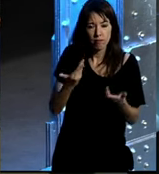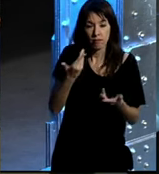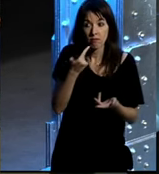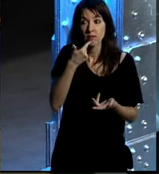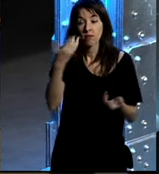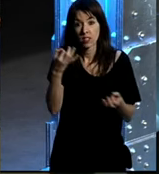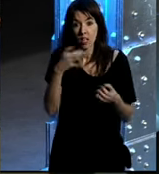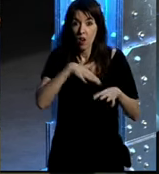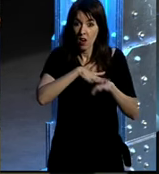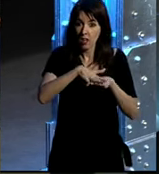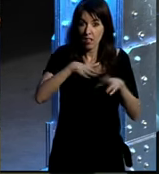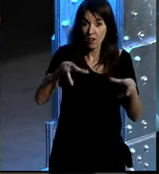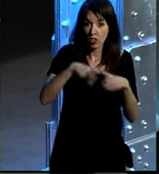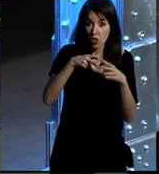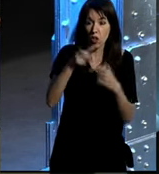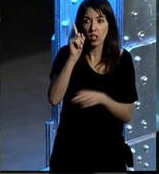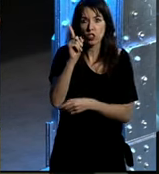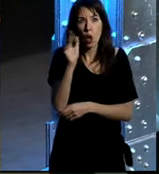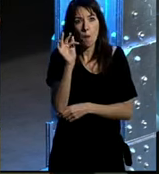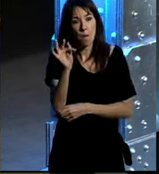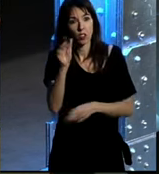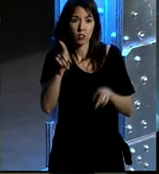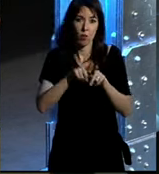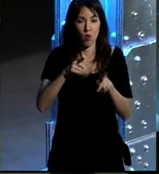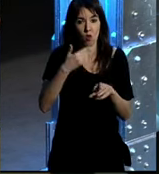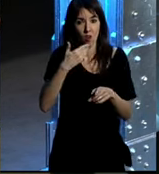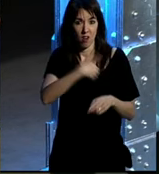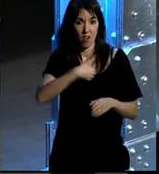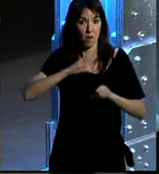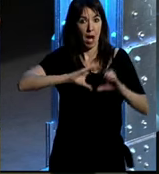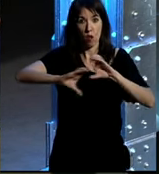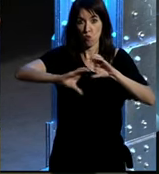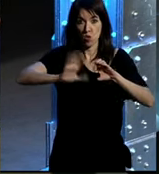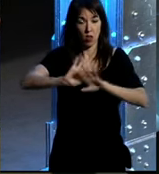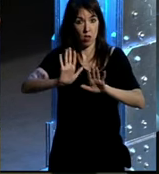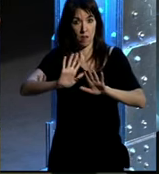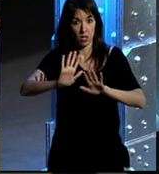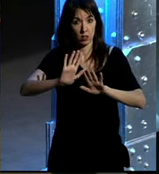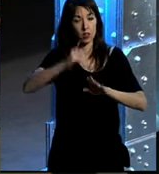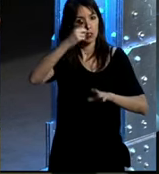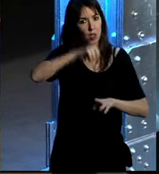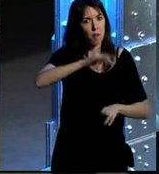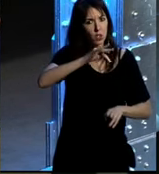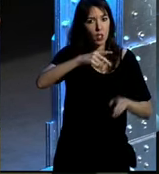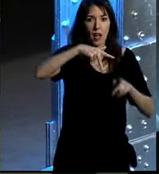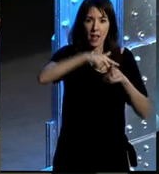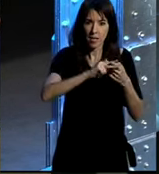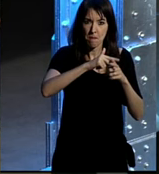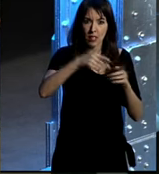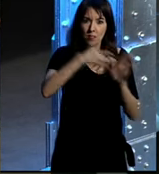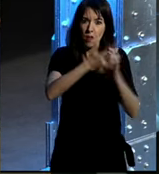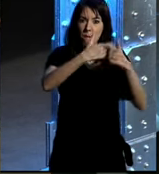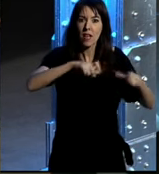dijimos las redes sociales no solo tienen que ser buenas como comunicación para comunicación en sí son herramientas son